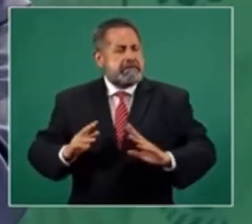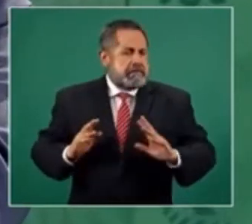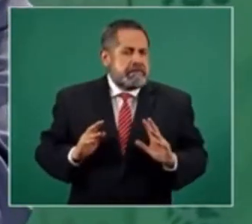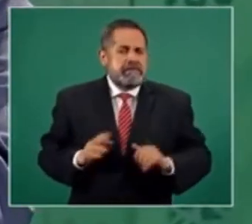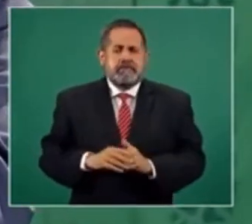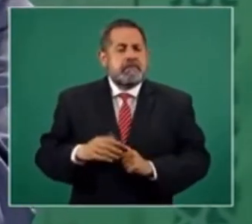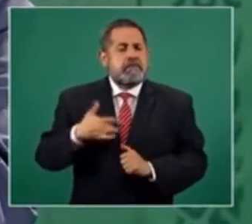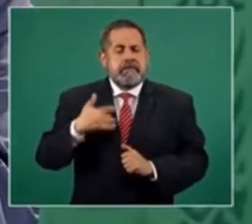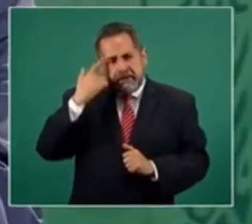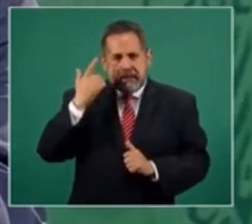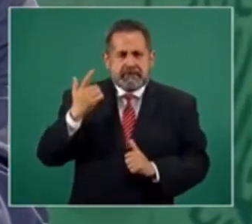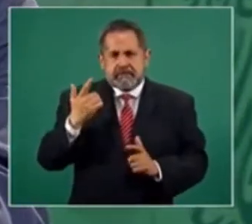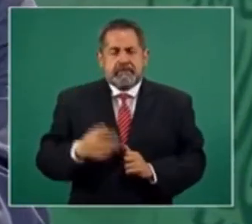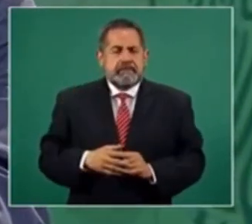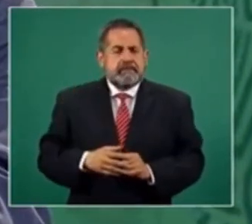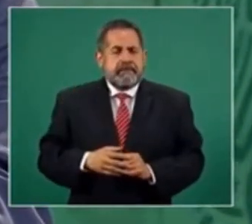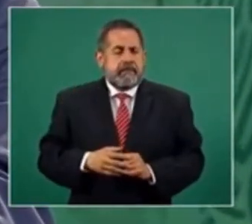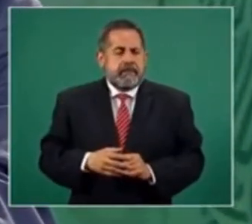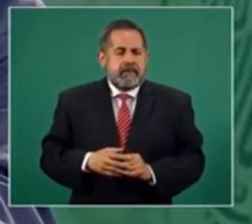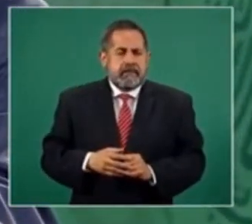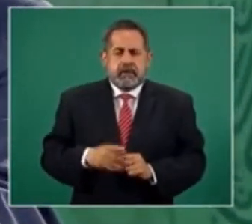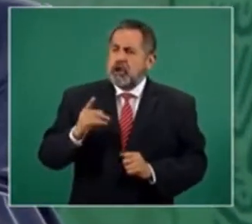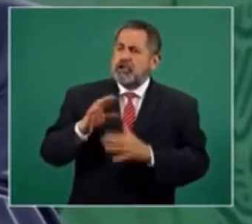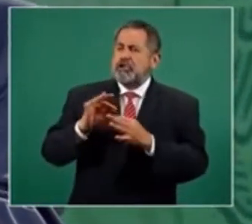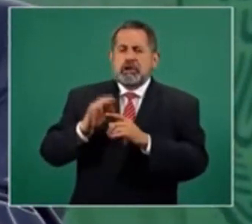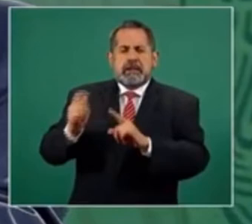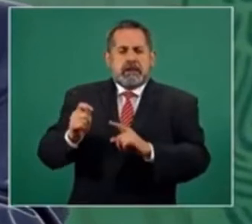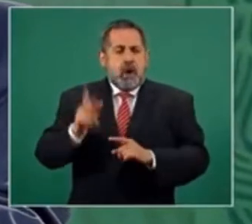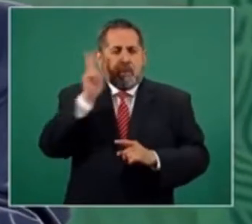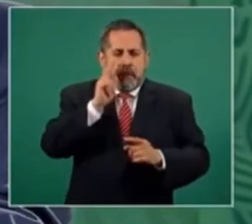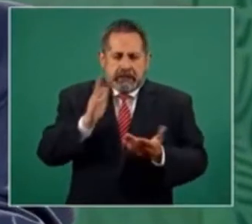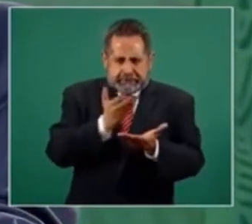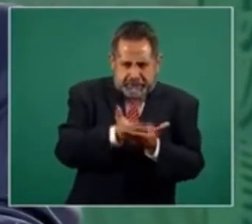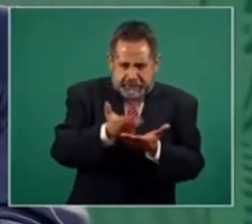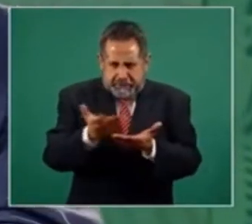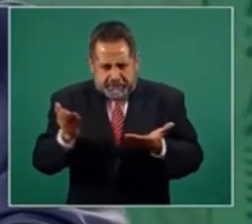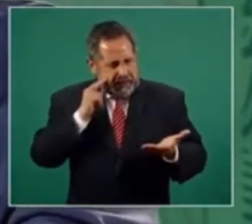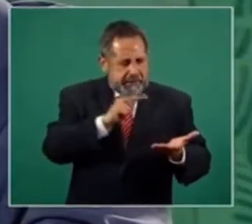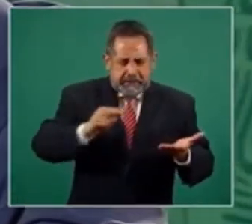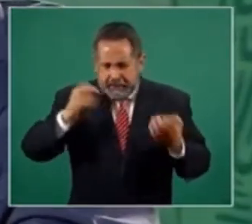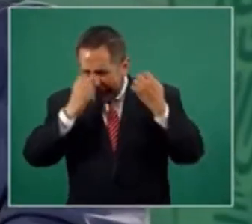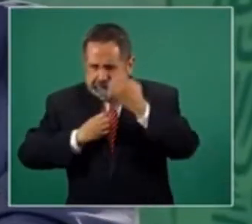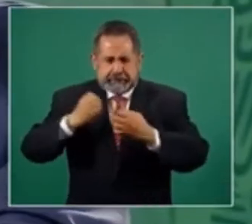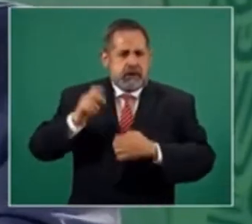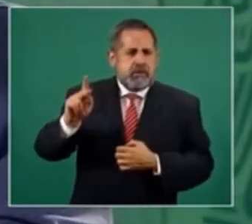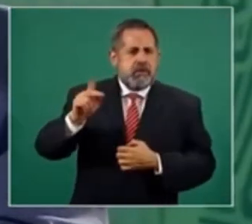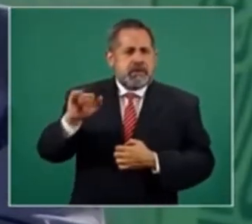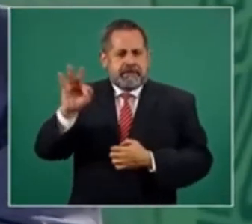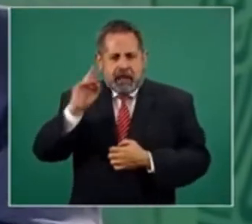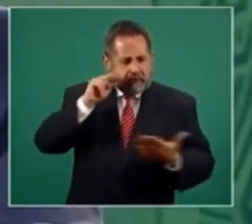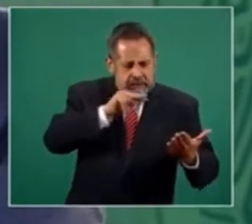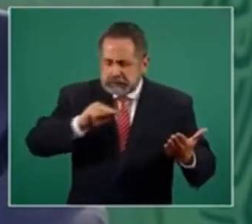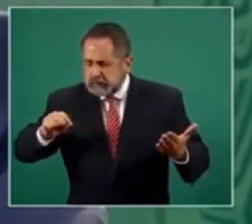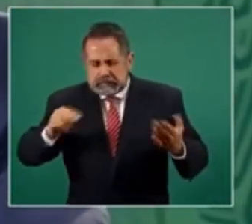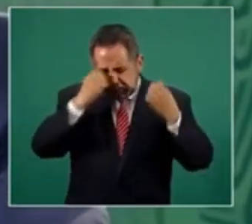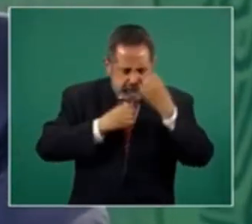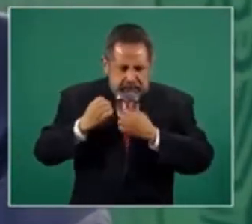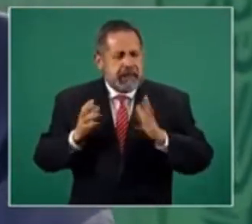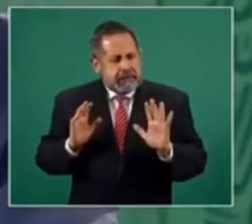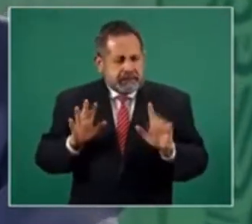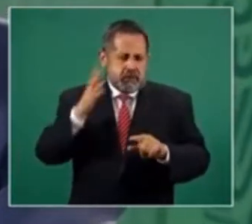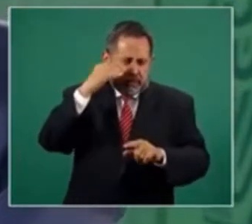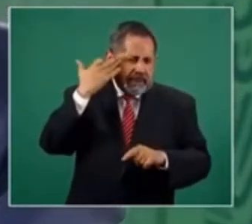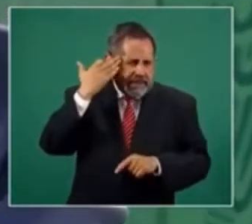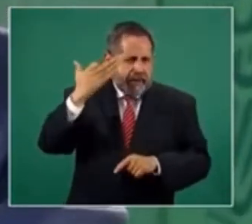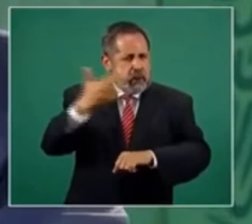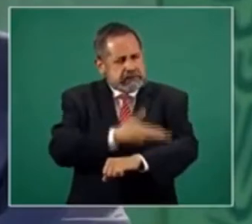se están presentando las pruebas ante el Poder Judicial, en fin, lleva